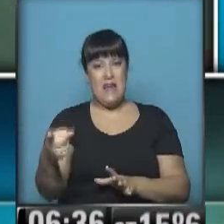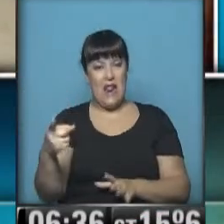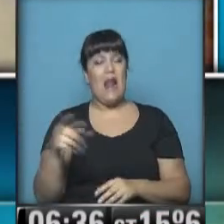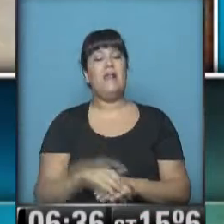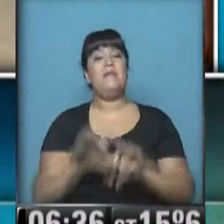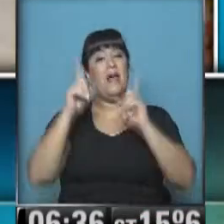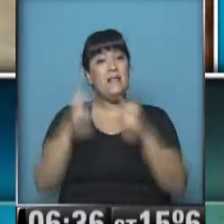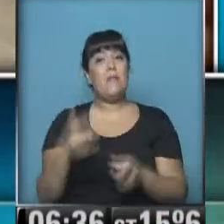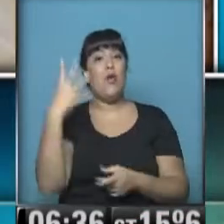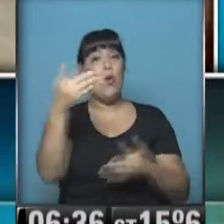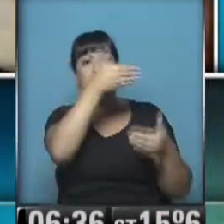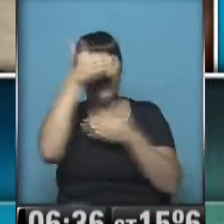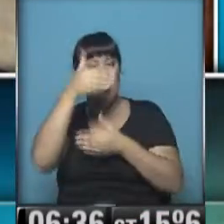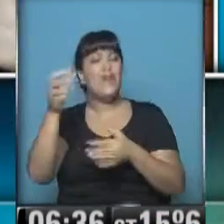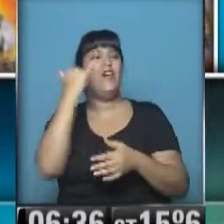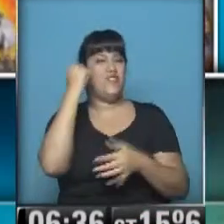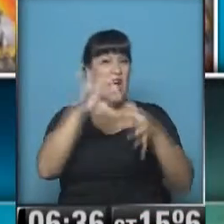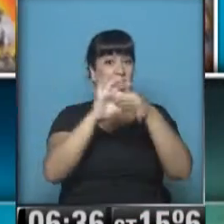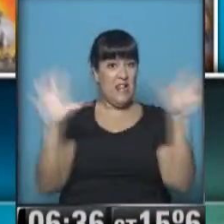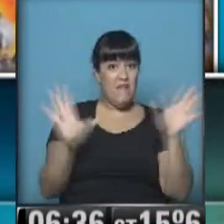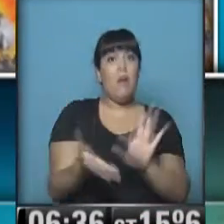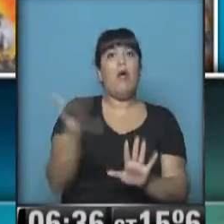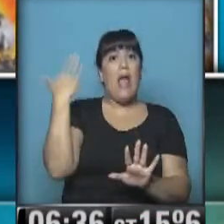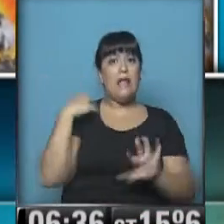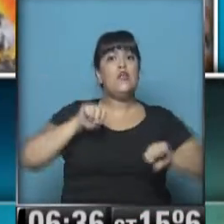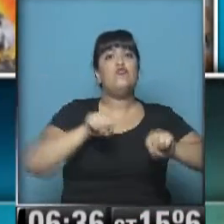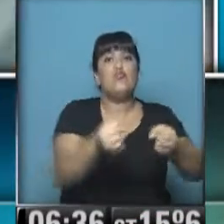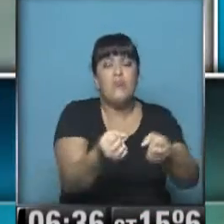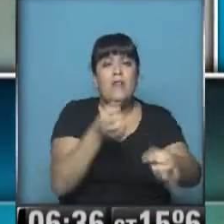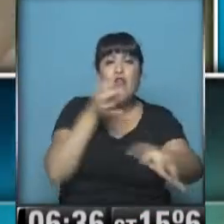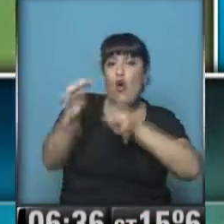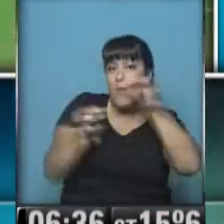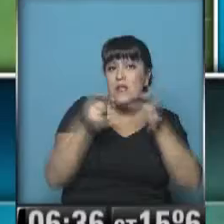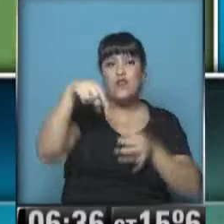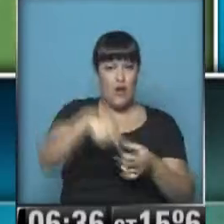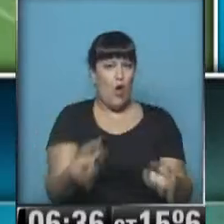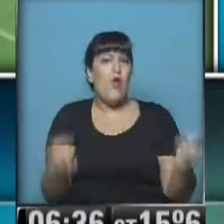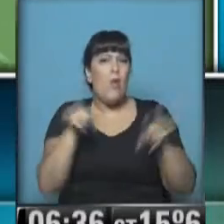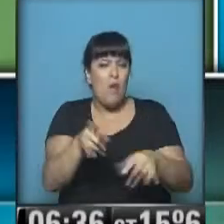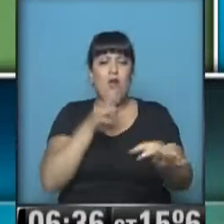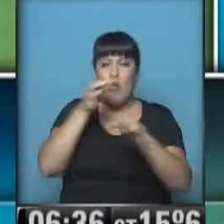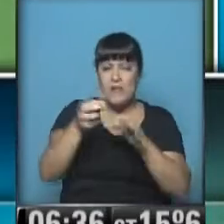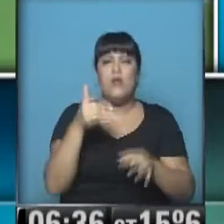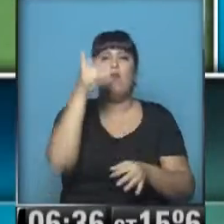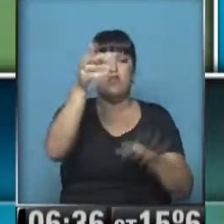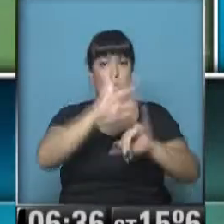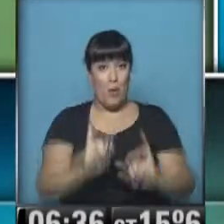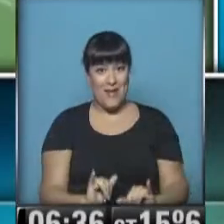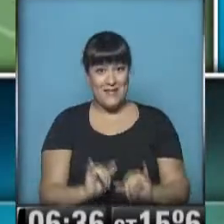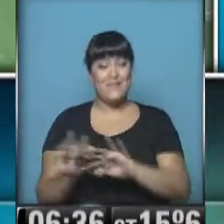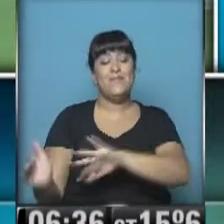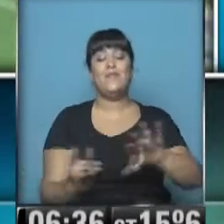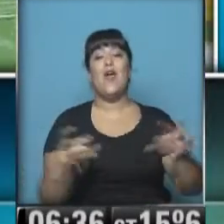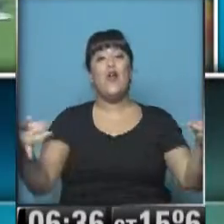El conflicto mantenía suspendidas las negociaciones de paz en La Habana. Superclásico a la